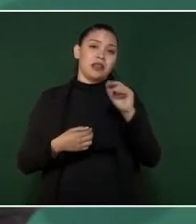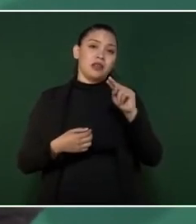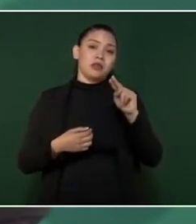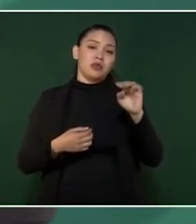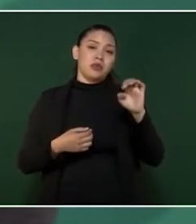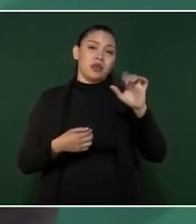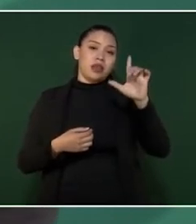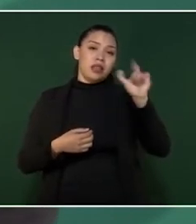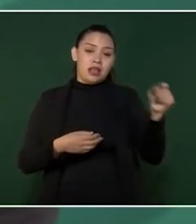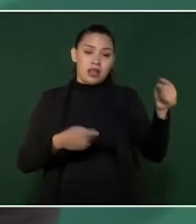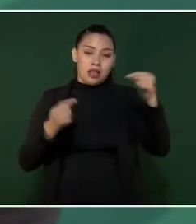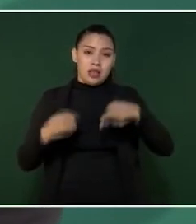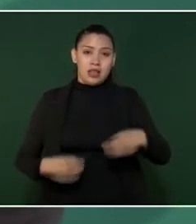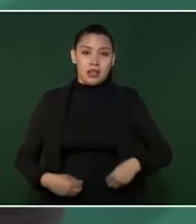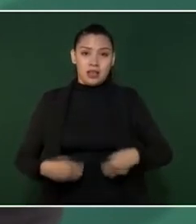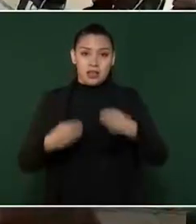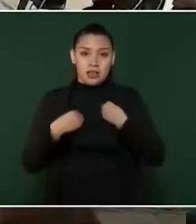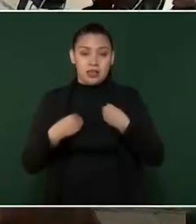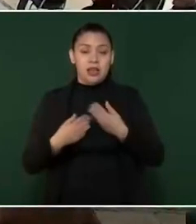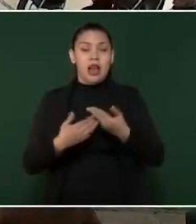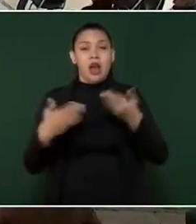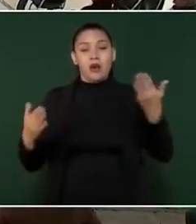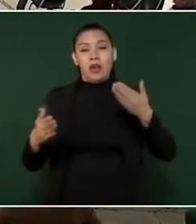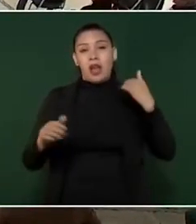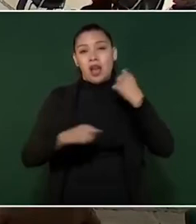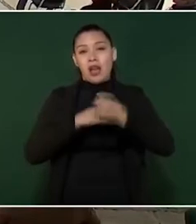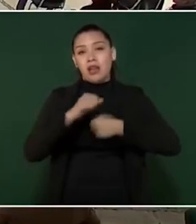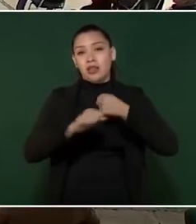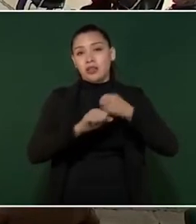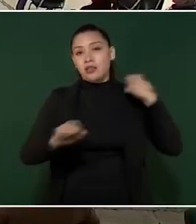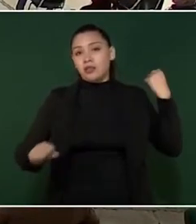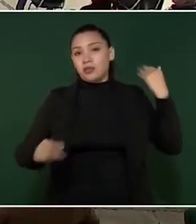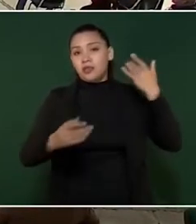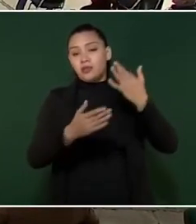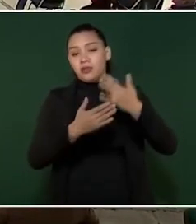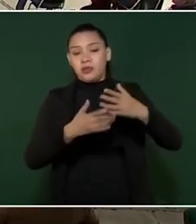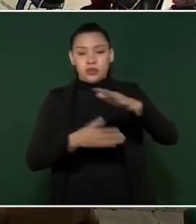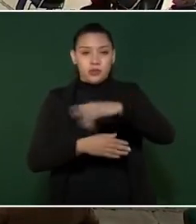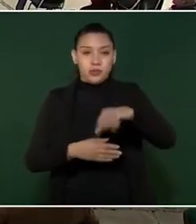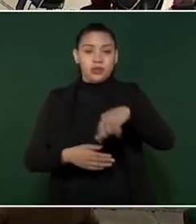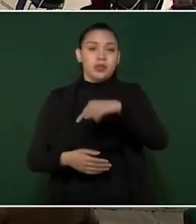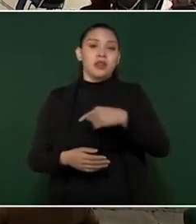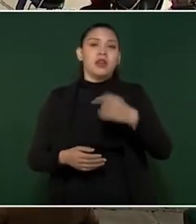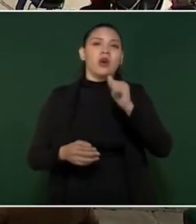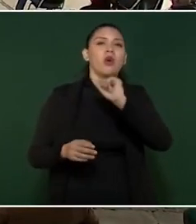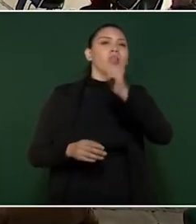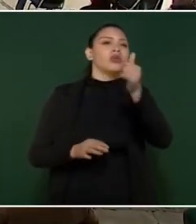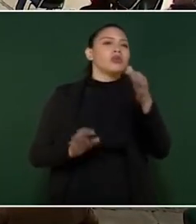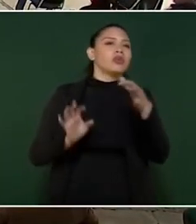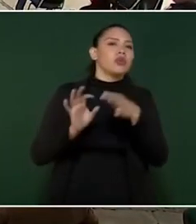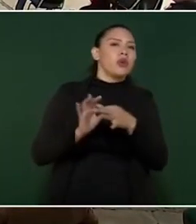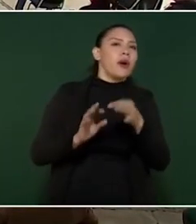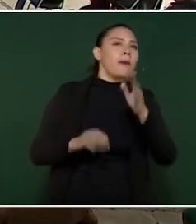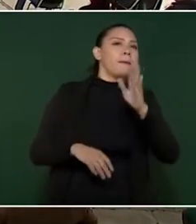Y en lo que va del año hemos otorgado refugio por conducto de la Comar a otro número igual,